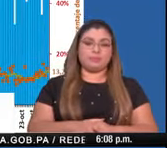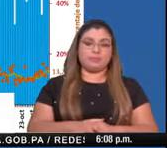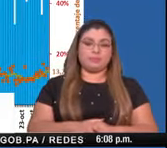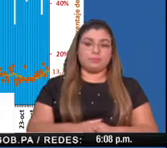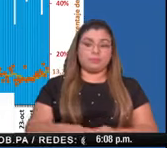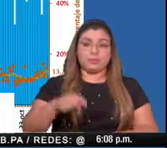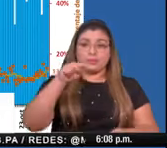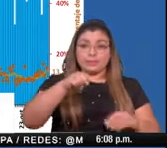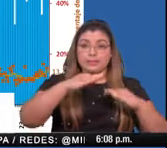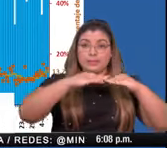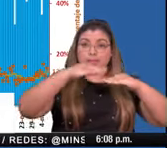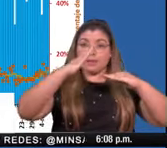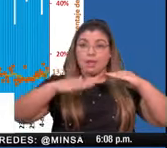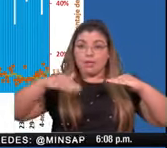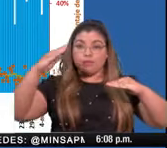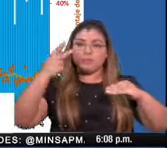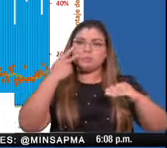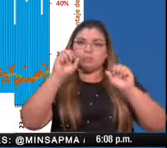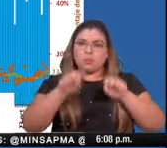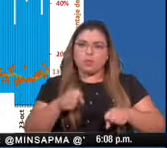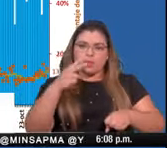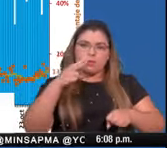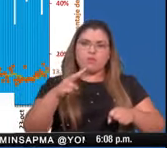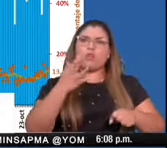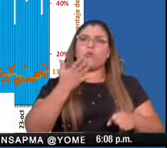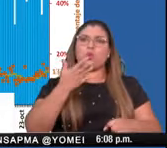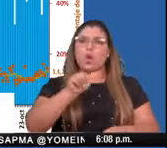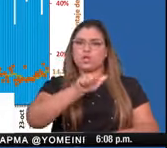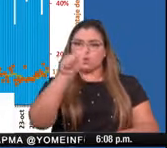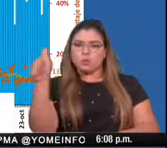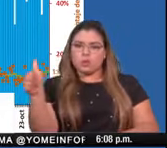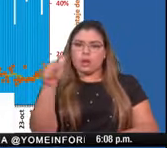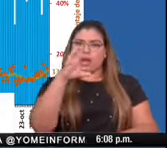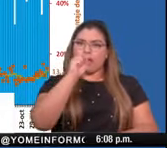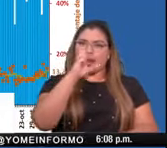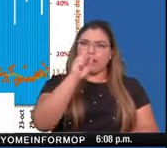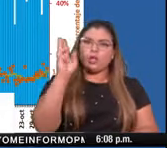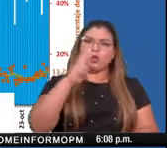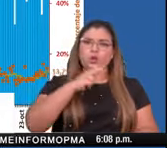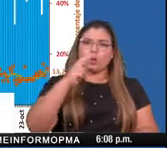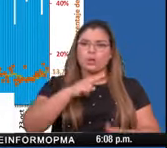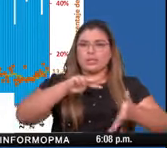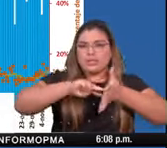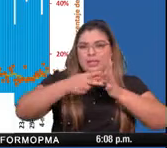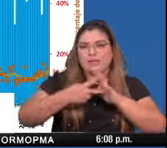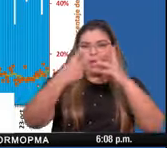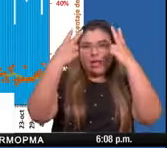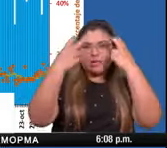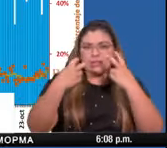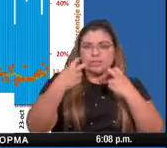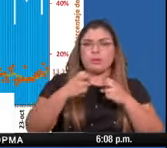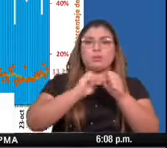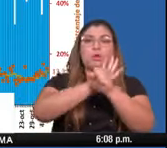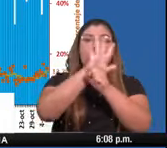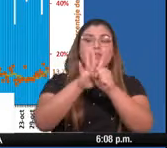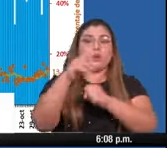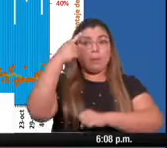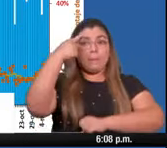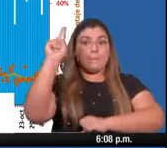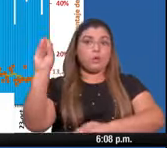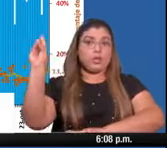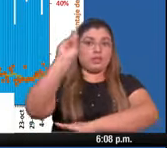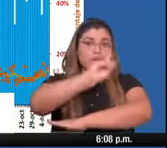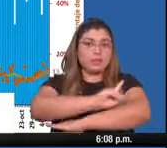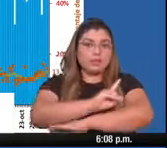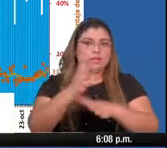Esta gráfica nos muestra las pruebas por día en donde, en las pruebas por día que